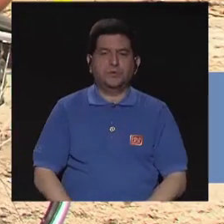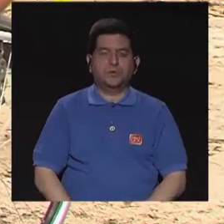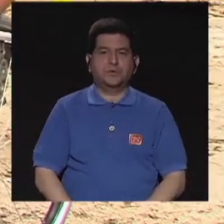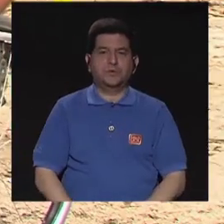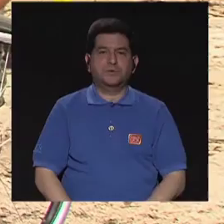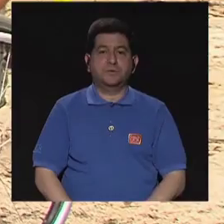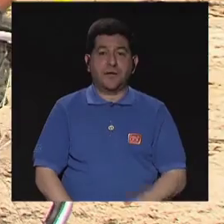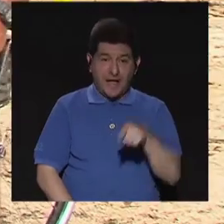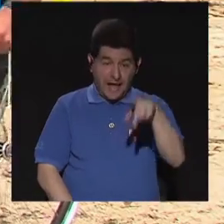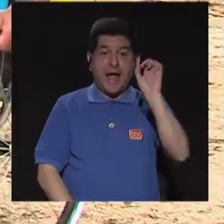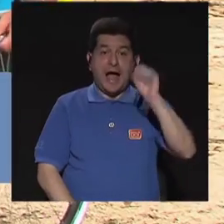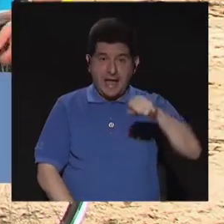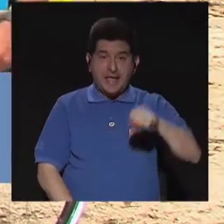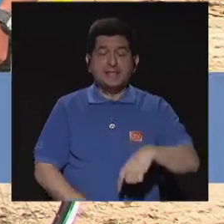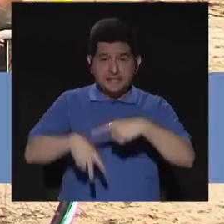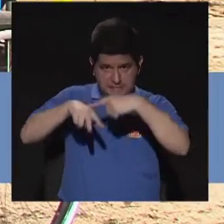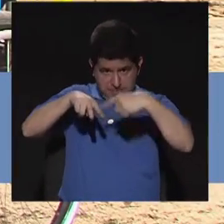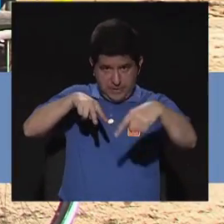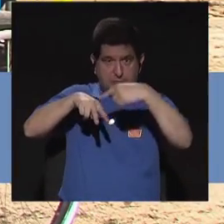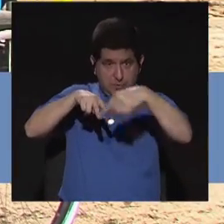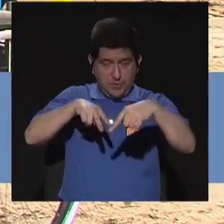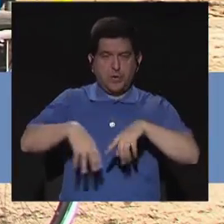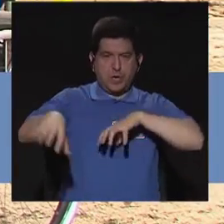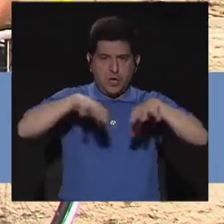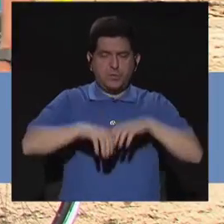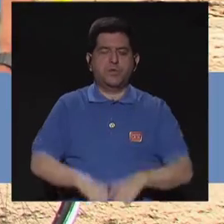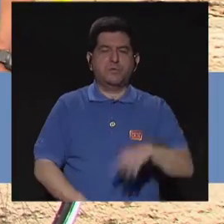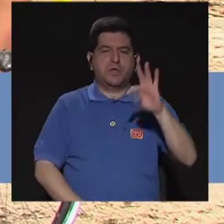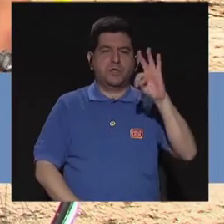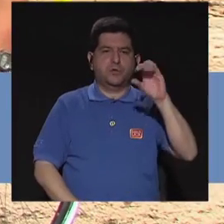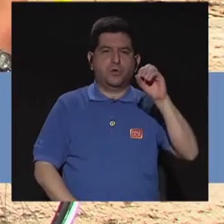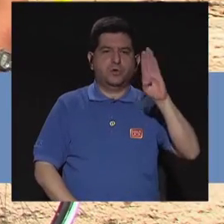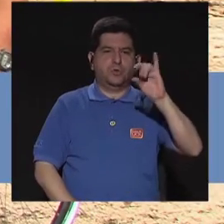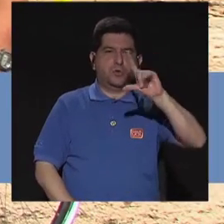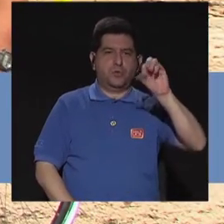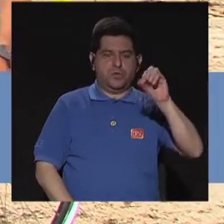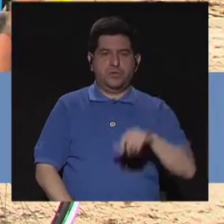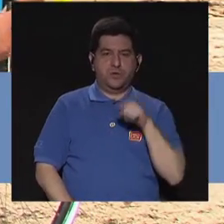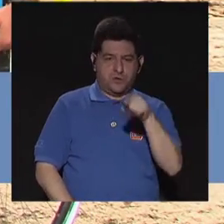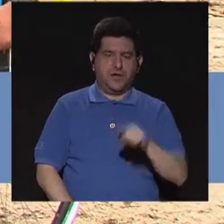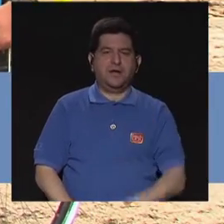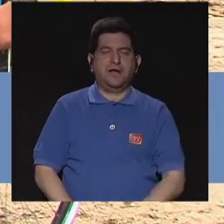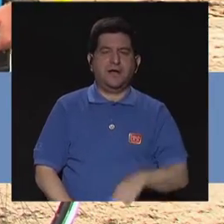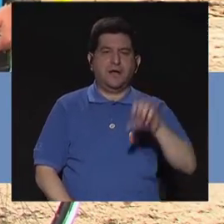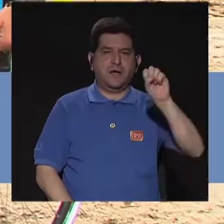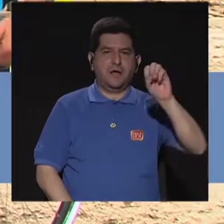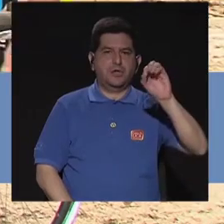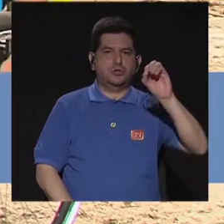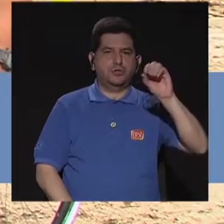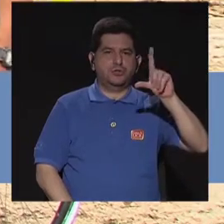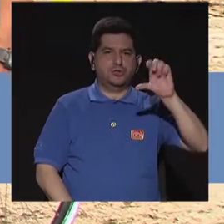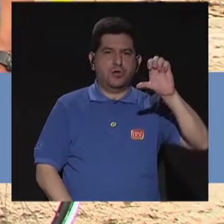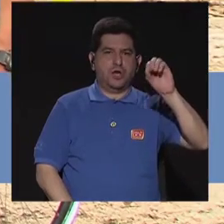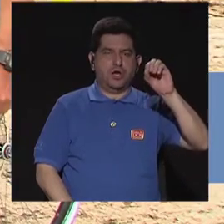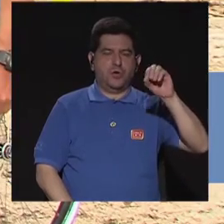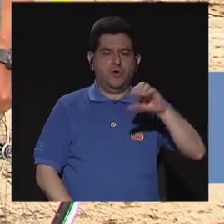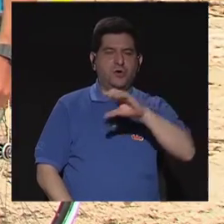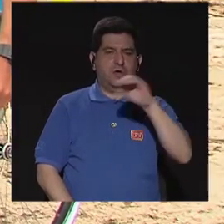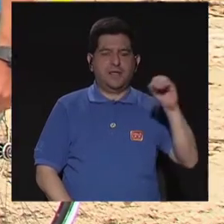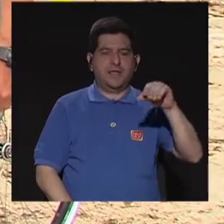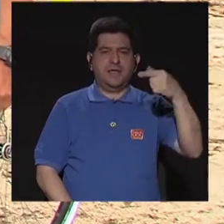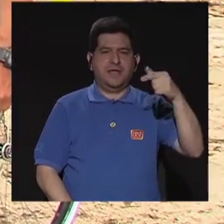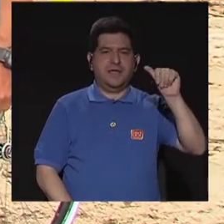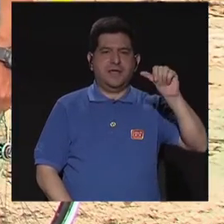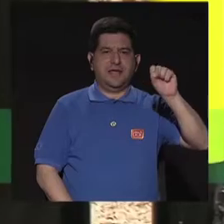Las piernas quedan rectas, ahí sí están rectas y hay movimiento de tobillos. Aquí estamos trabajando todo lo que es el solio y